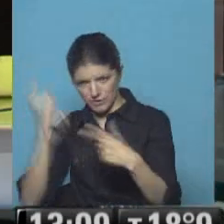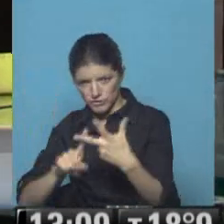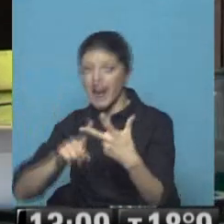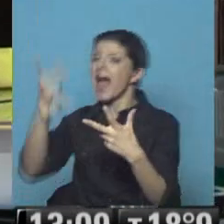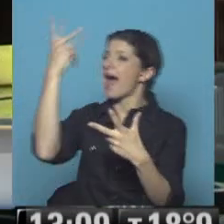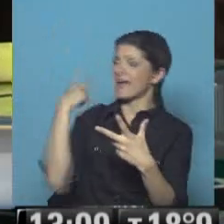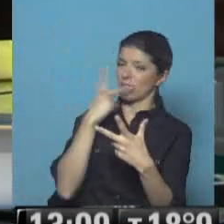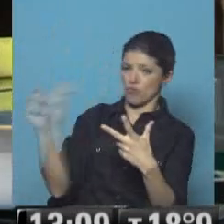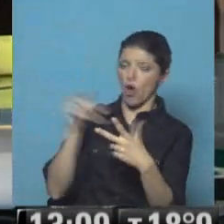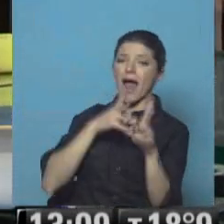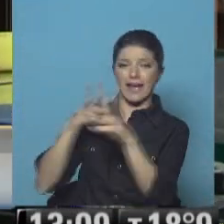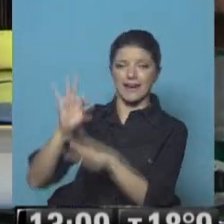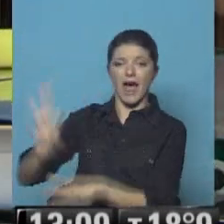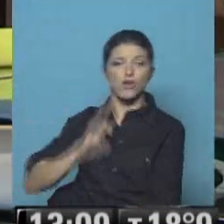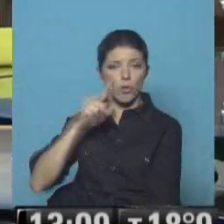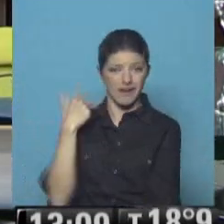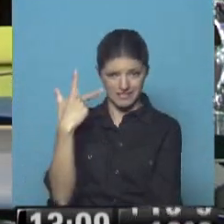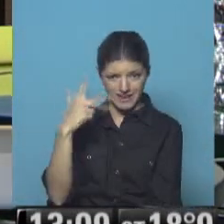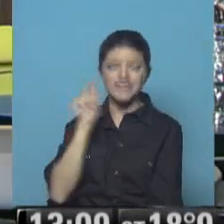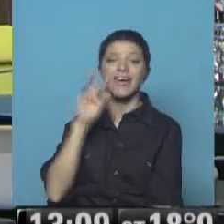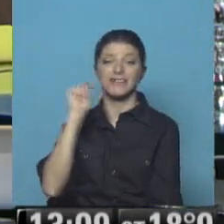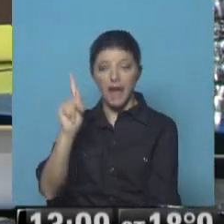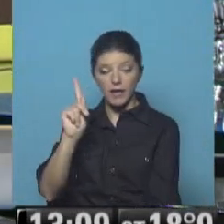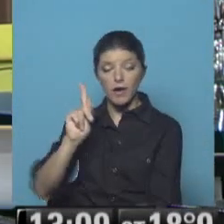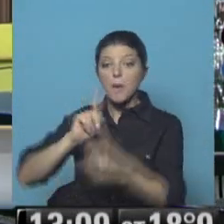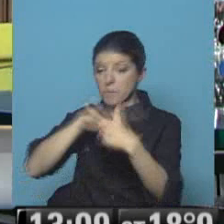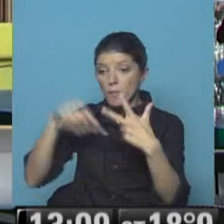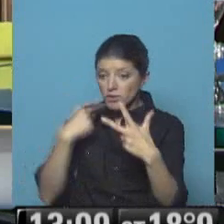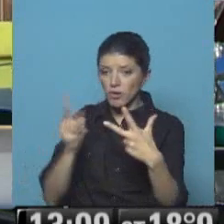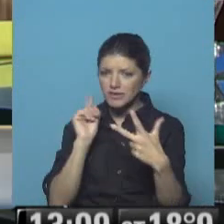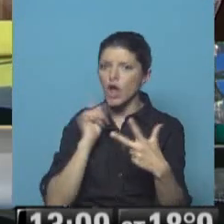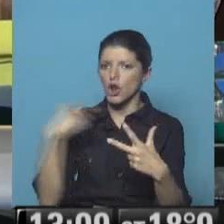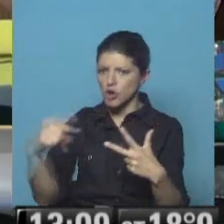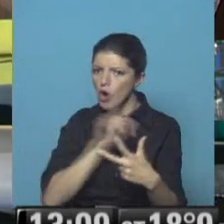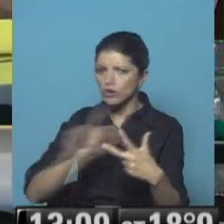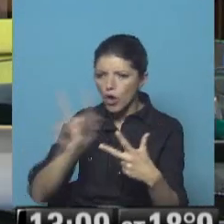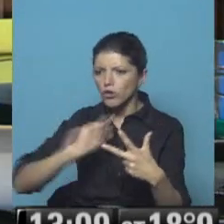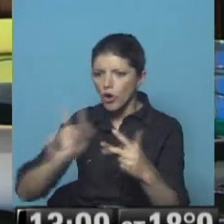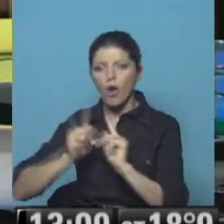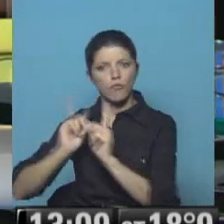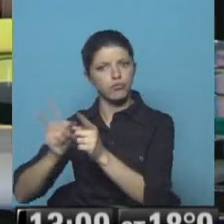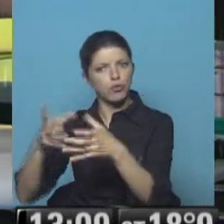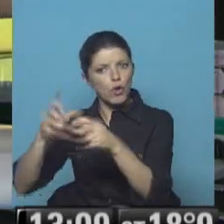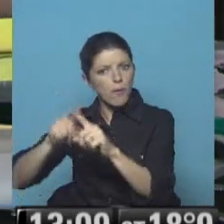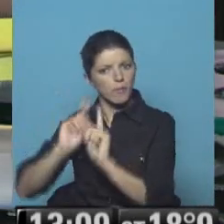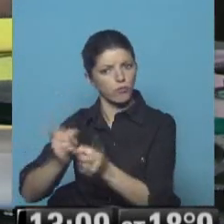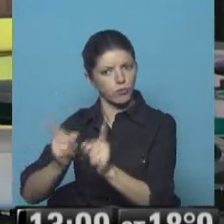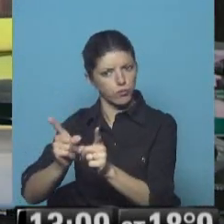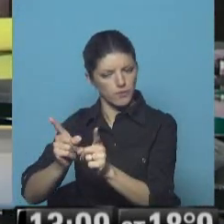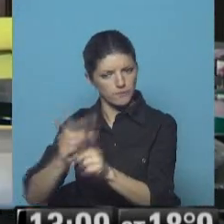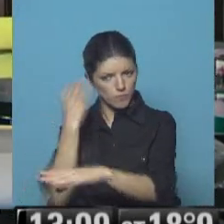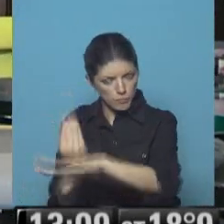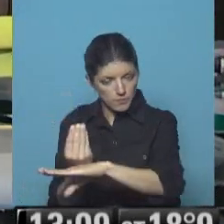guerra en el año 2003 en Irak pero se quedó. Esta es una de las características del Partido Laborista Británico que no